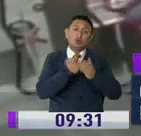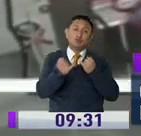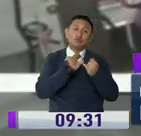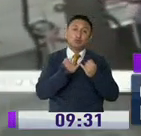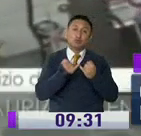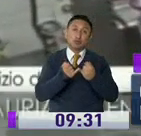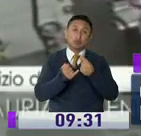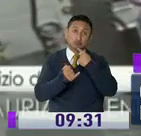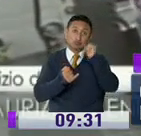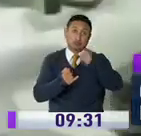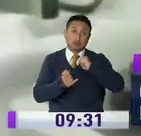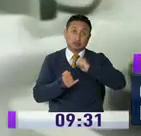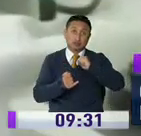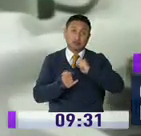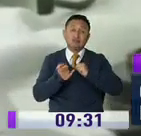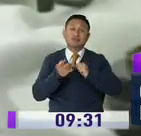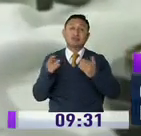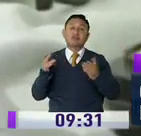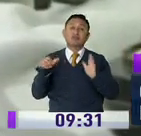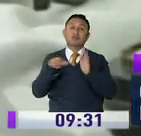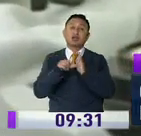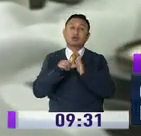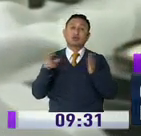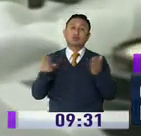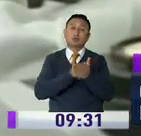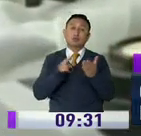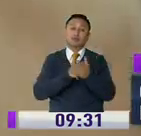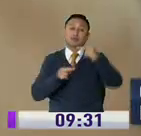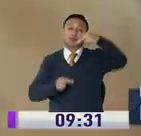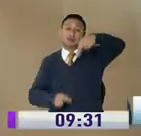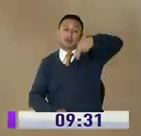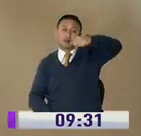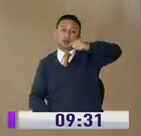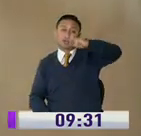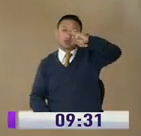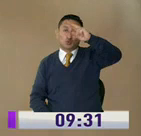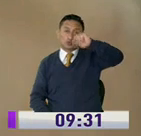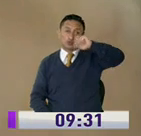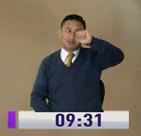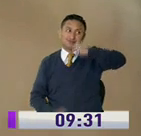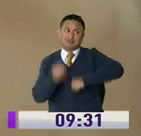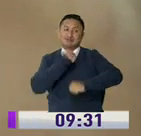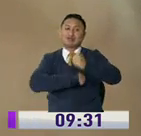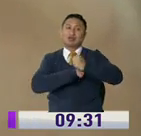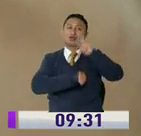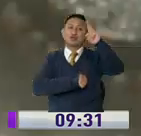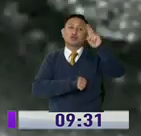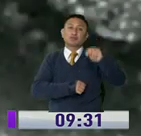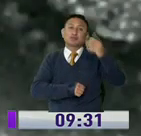reportaje se hizo a raíz de un artículo de la revista científica Nature. Pero esto fue en 2015.